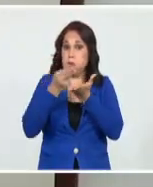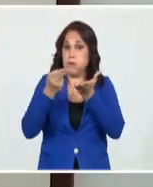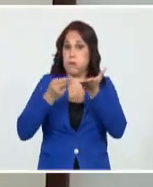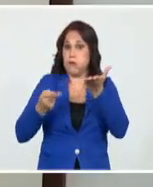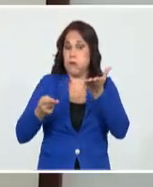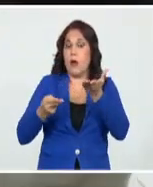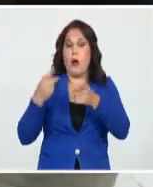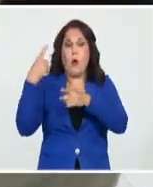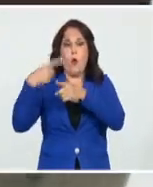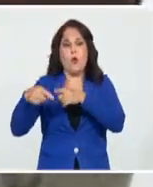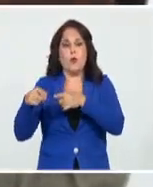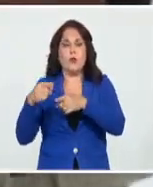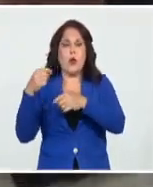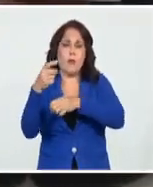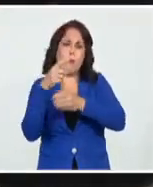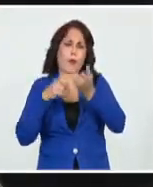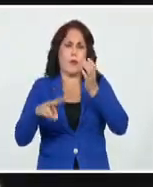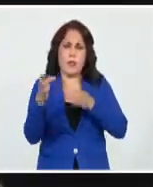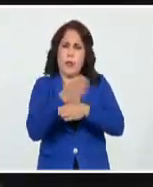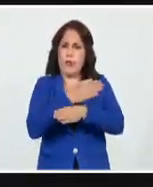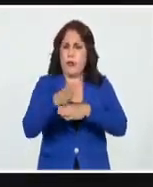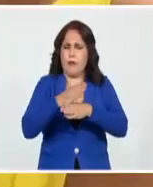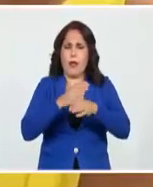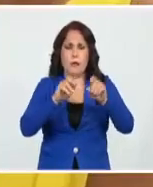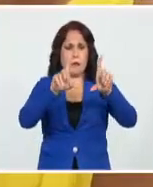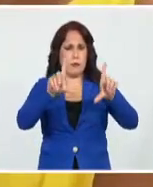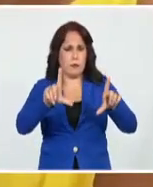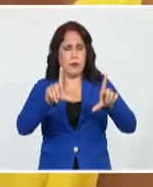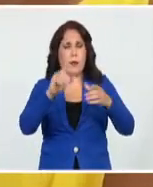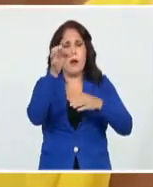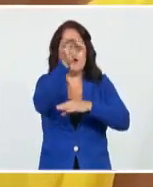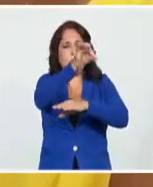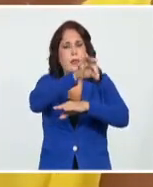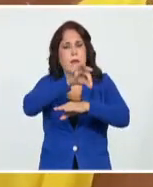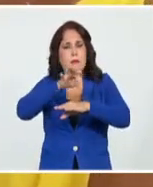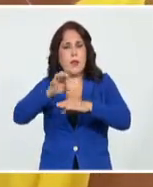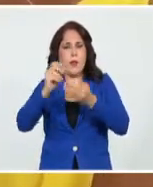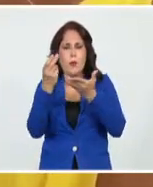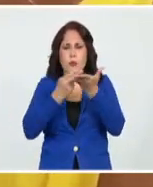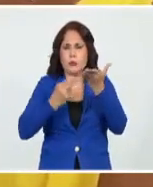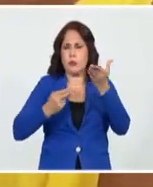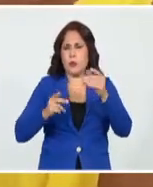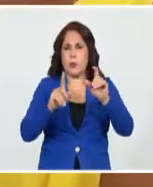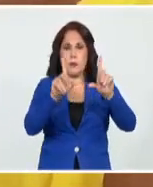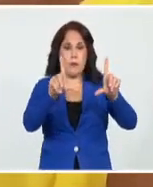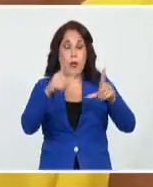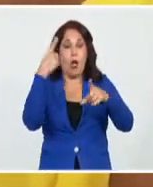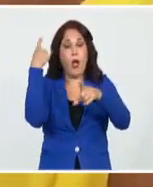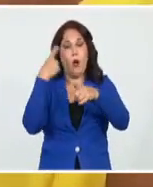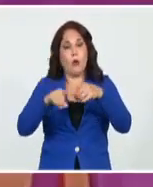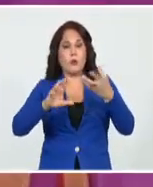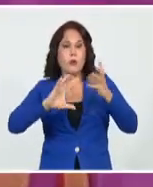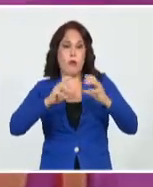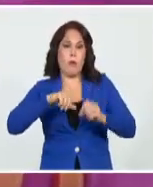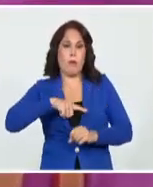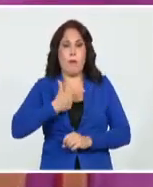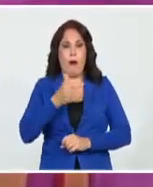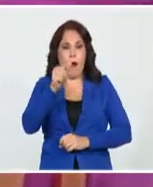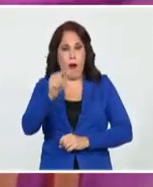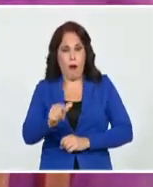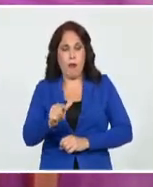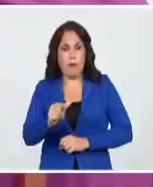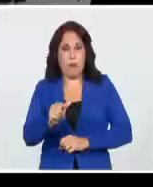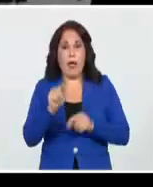en lo visual desde las artes plásticas, abrazó a la gráfica pues esta se anticipa a otras manifestaciones en la